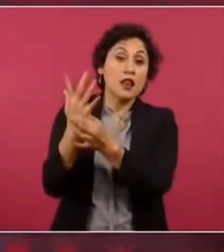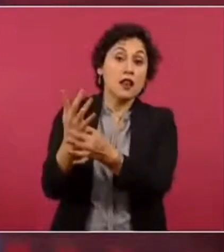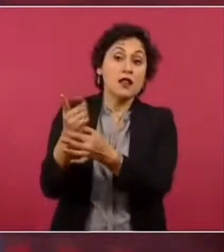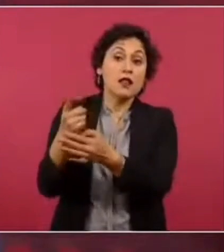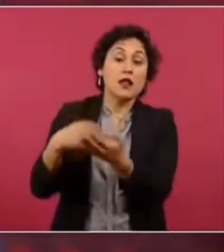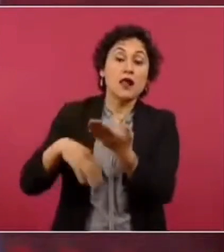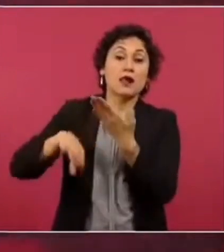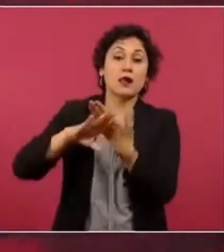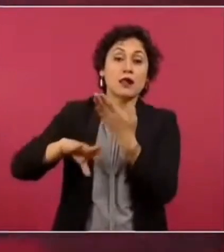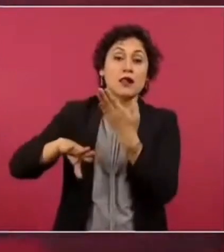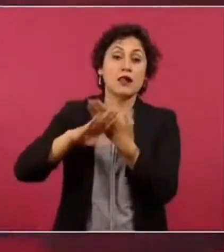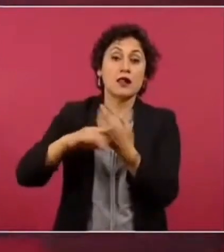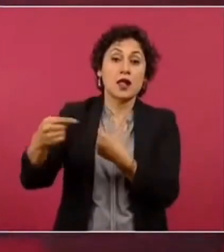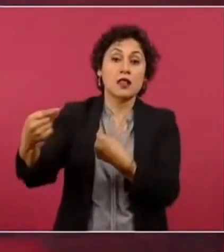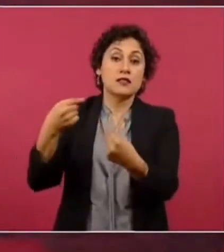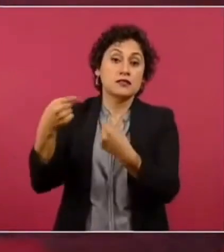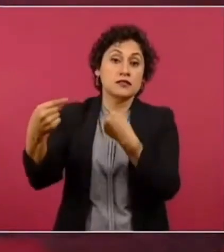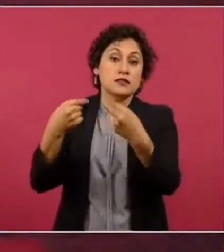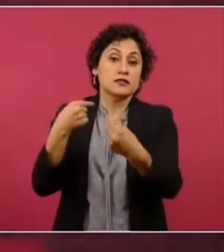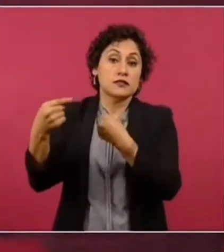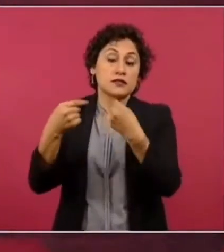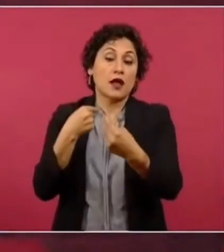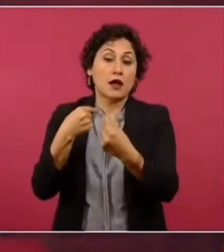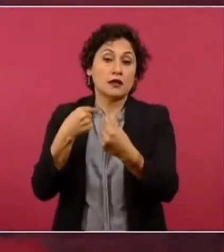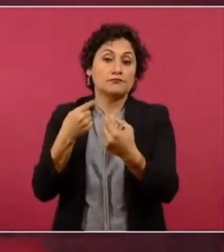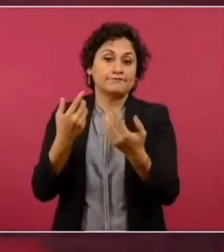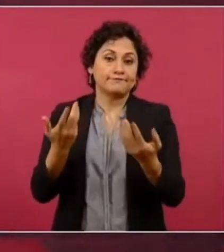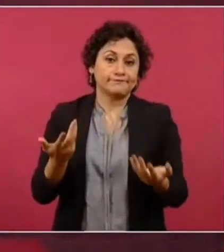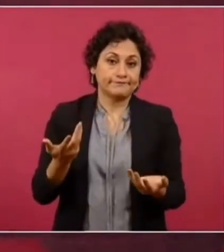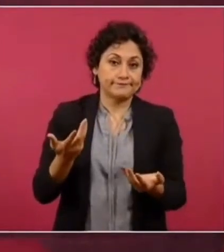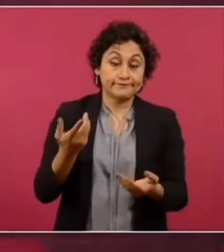ojalá y tome en cuenta